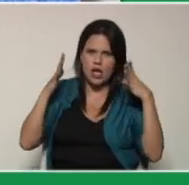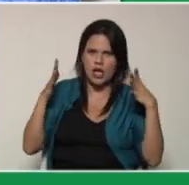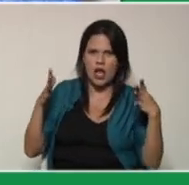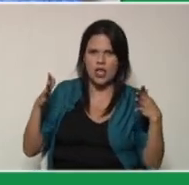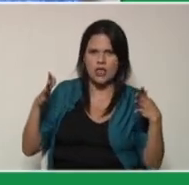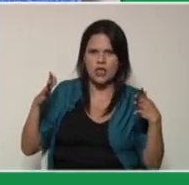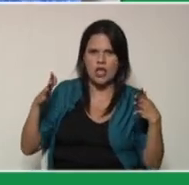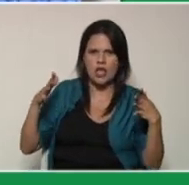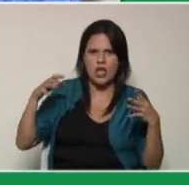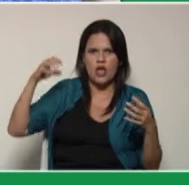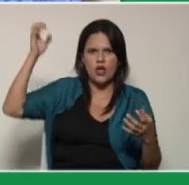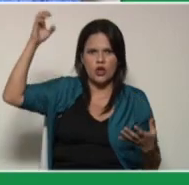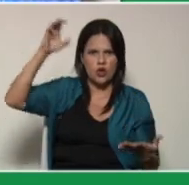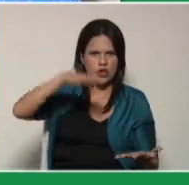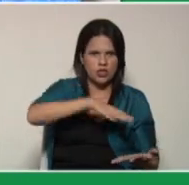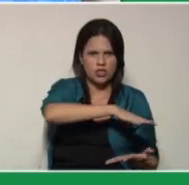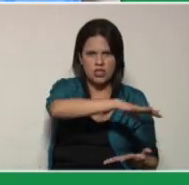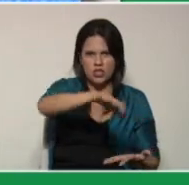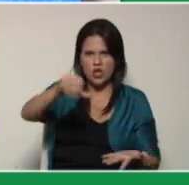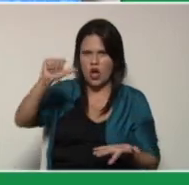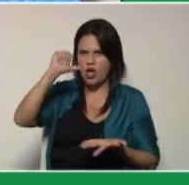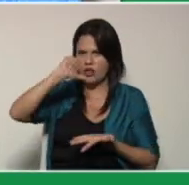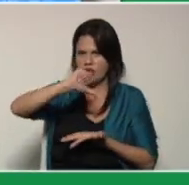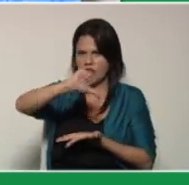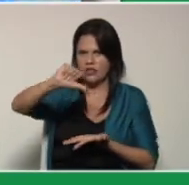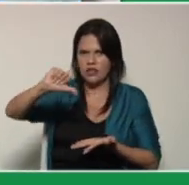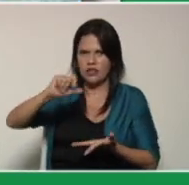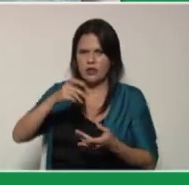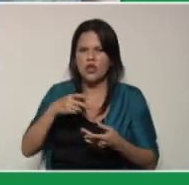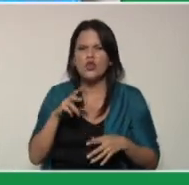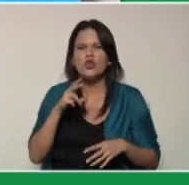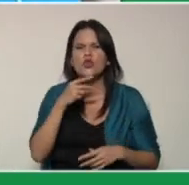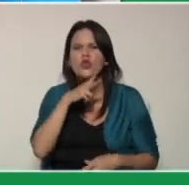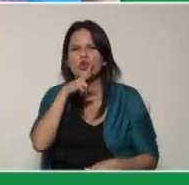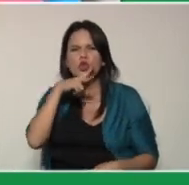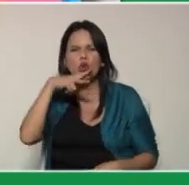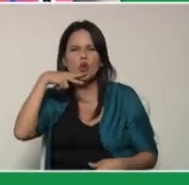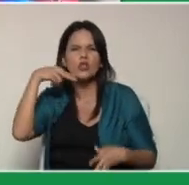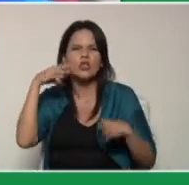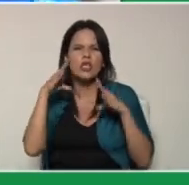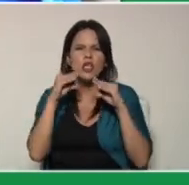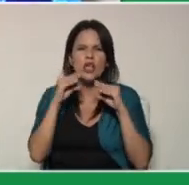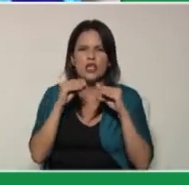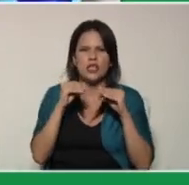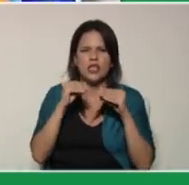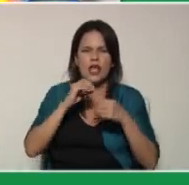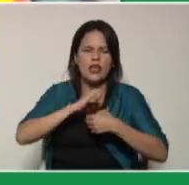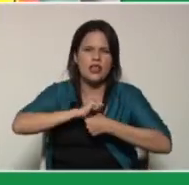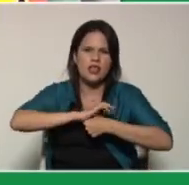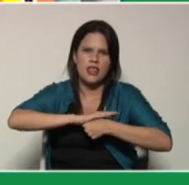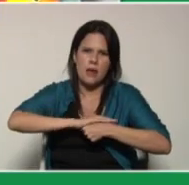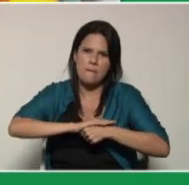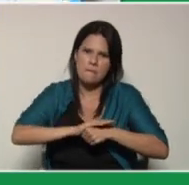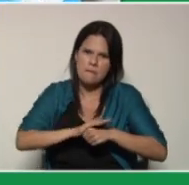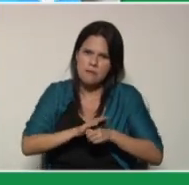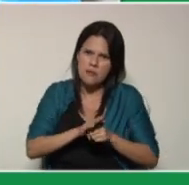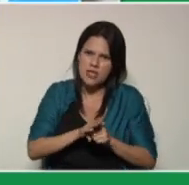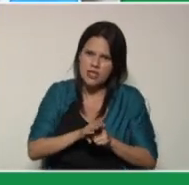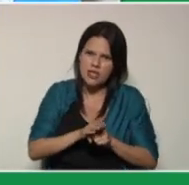rocío de pesebres, dulces de gelatina, tapitas de colibríes,